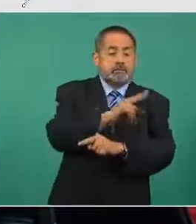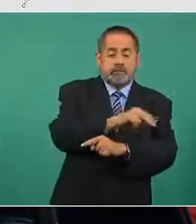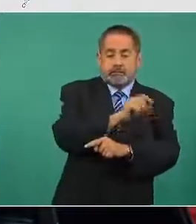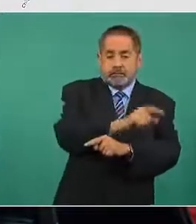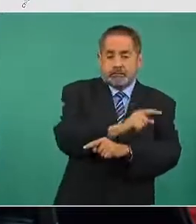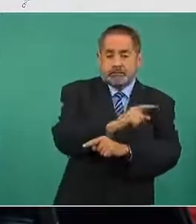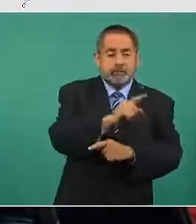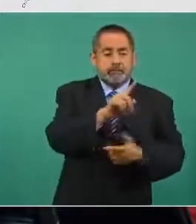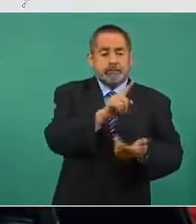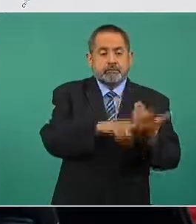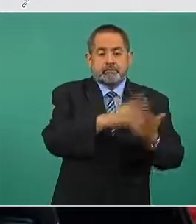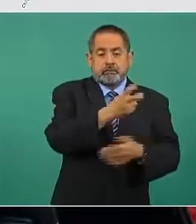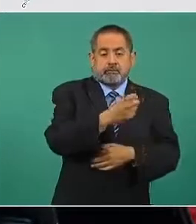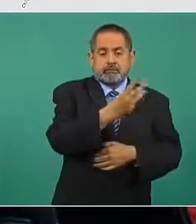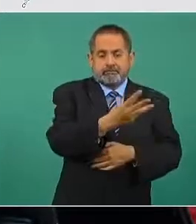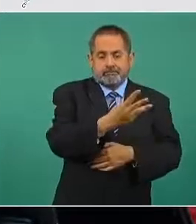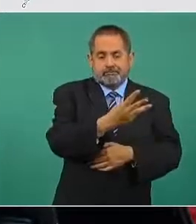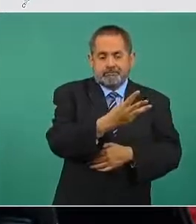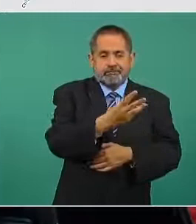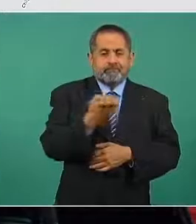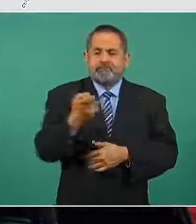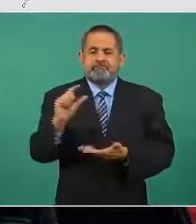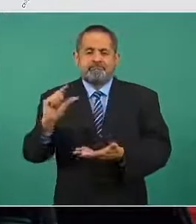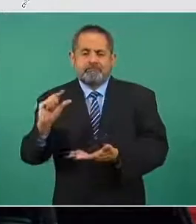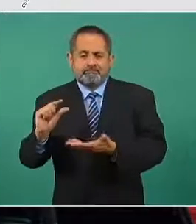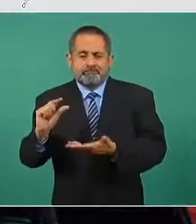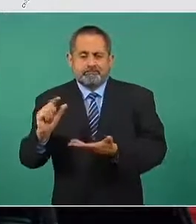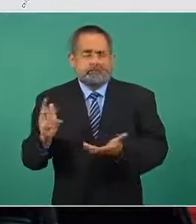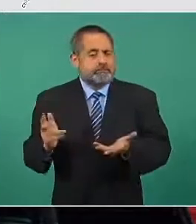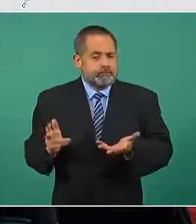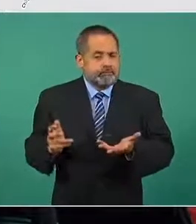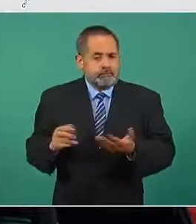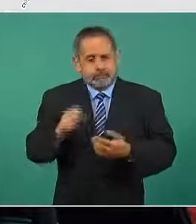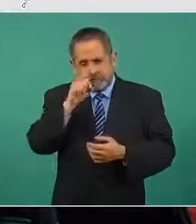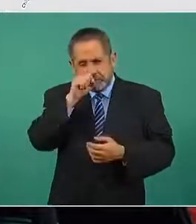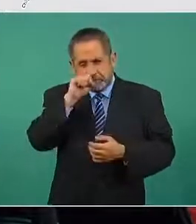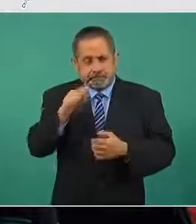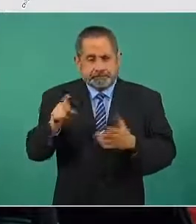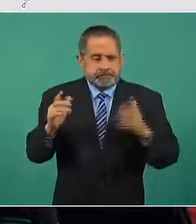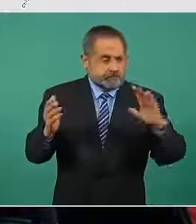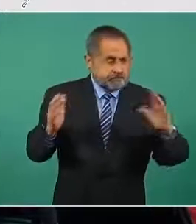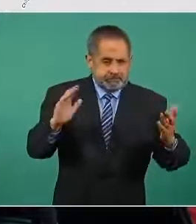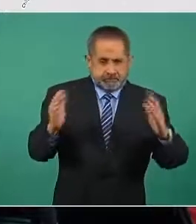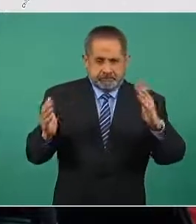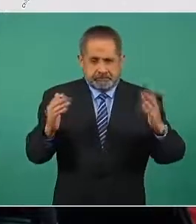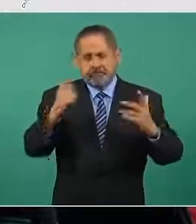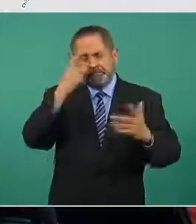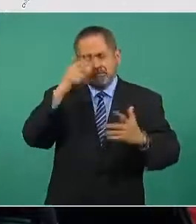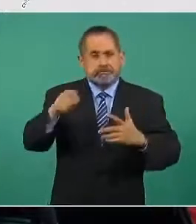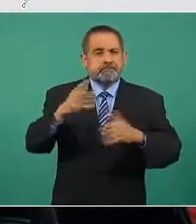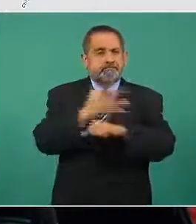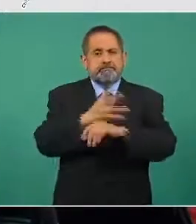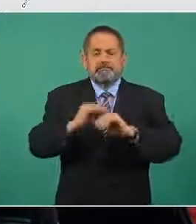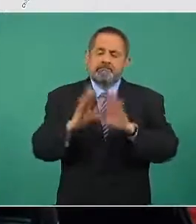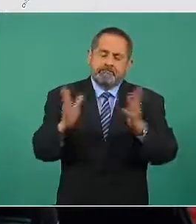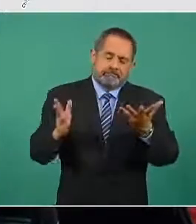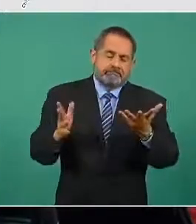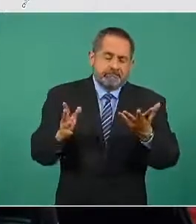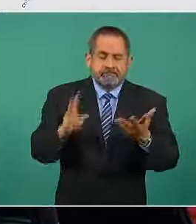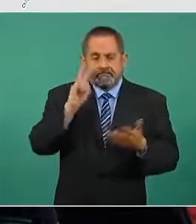203 por eso esa es la disminución siempre damos las cifras con transparencia y